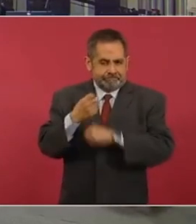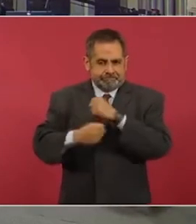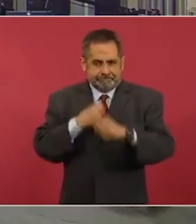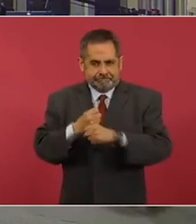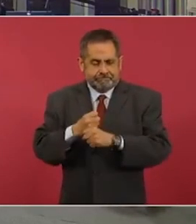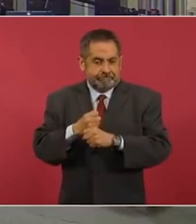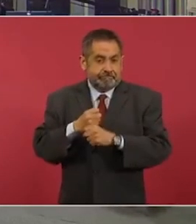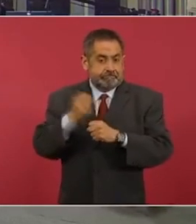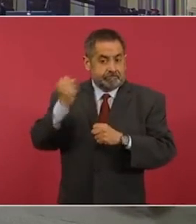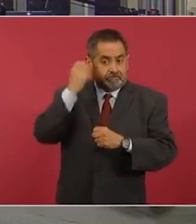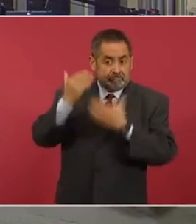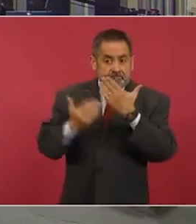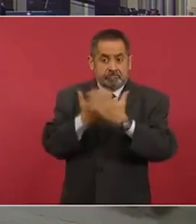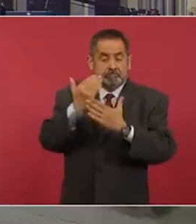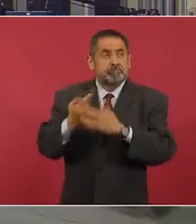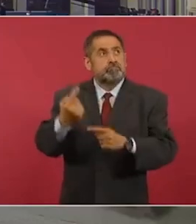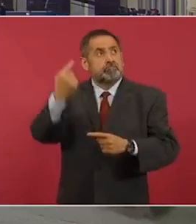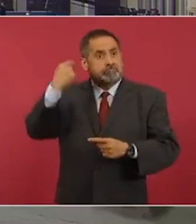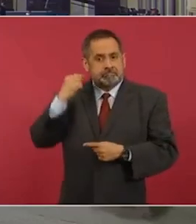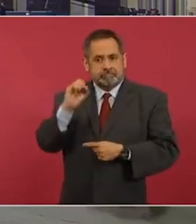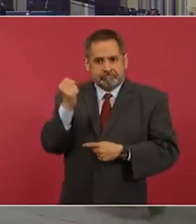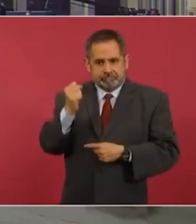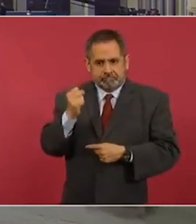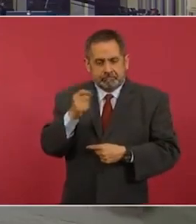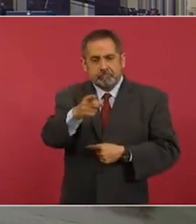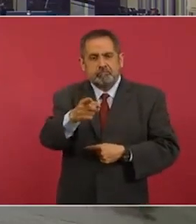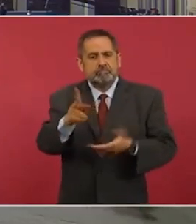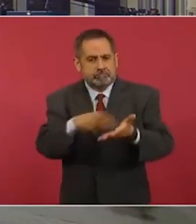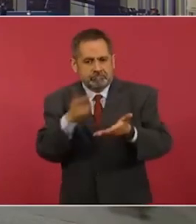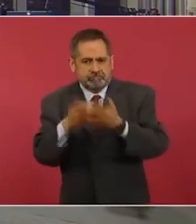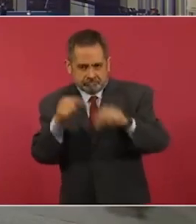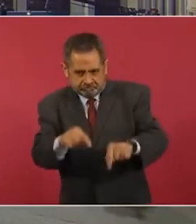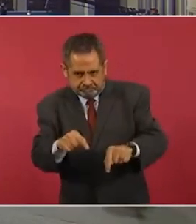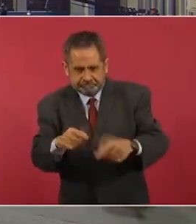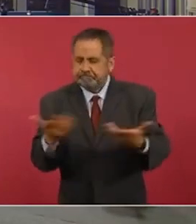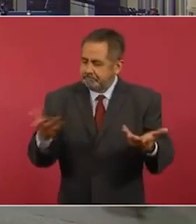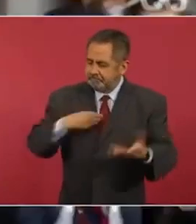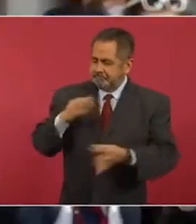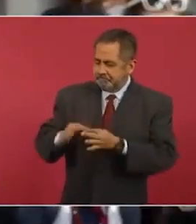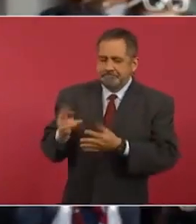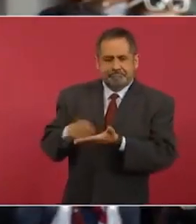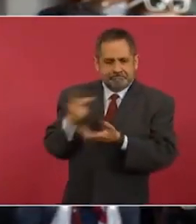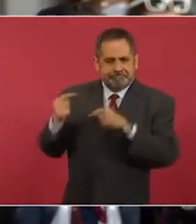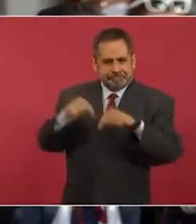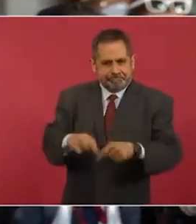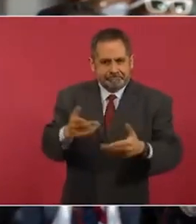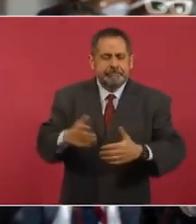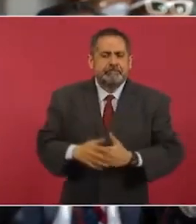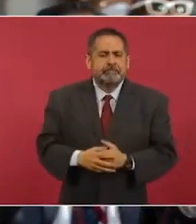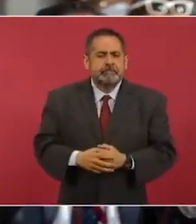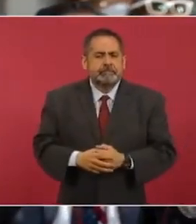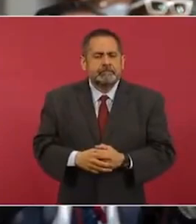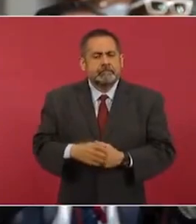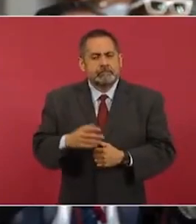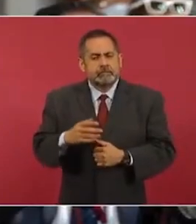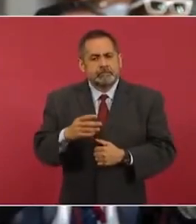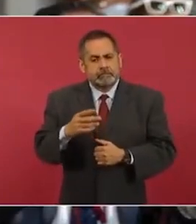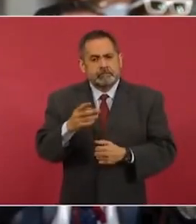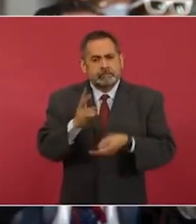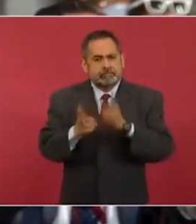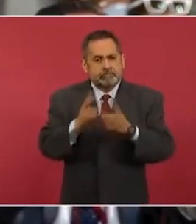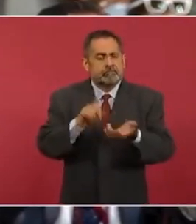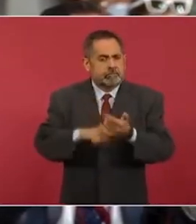ejercicio de la mañanera. En septiembre usted me dijo, no dejes de venir, aquí estoy. En este ejercicio que debo decirle,